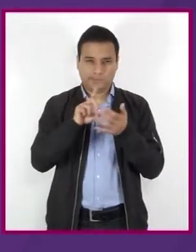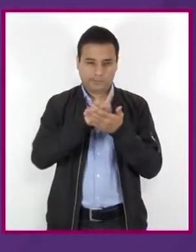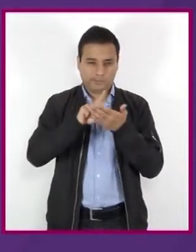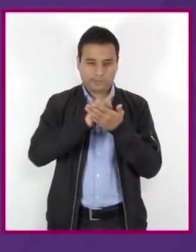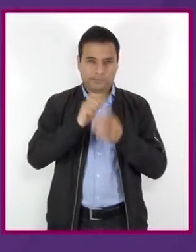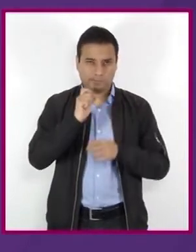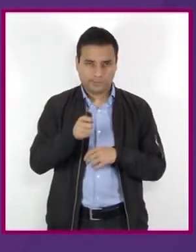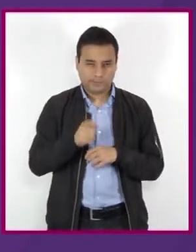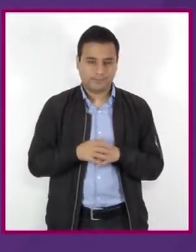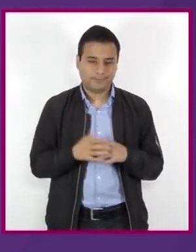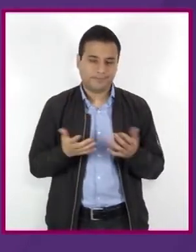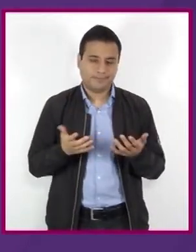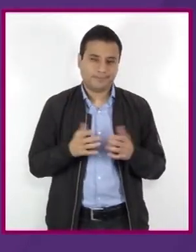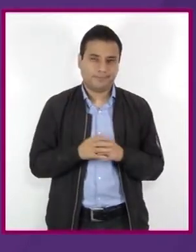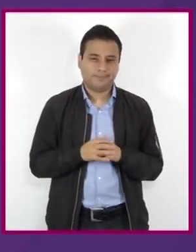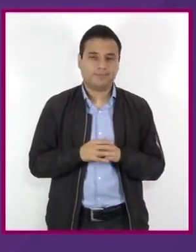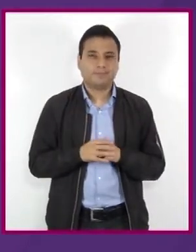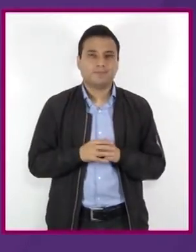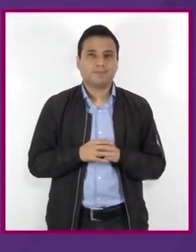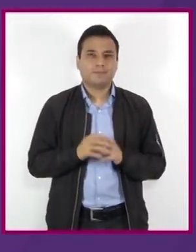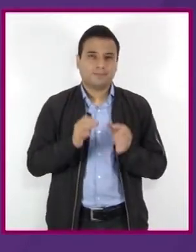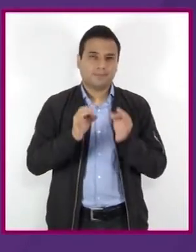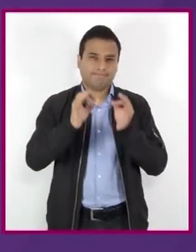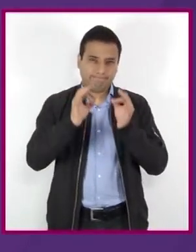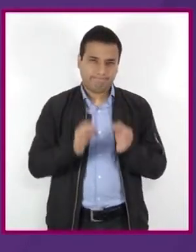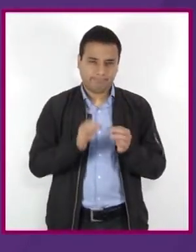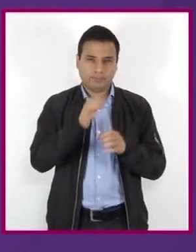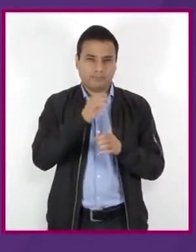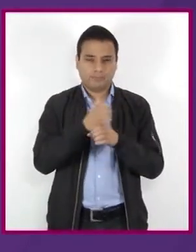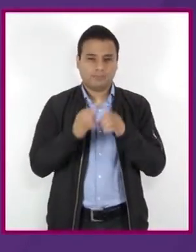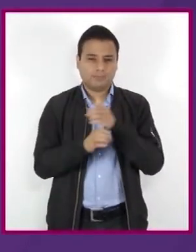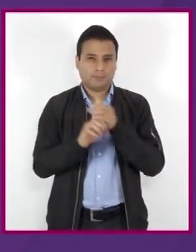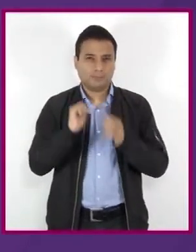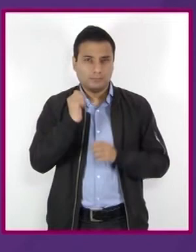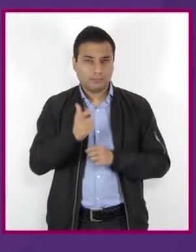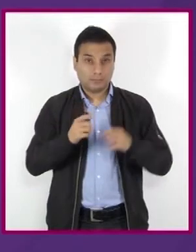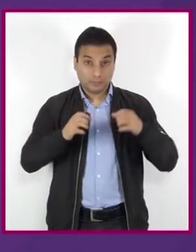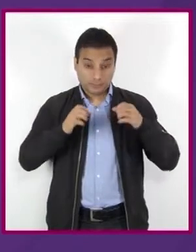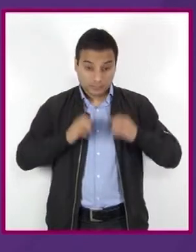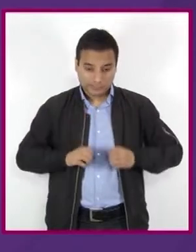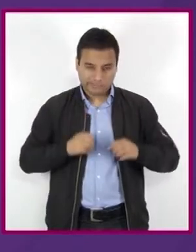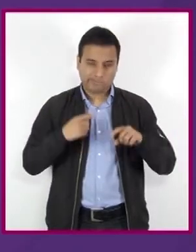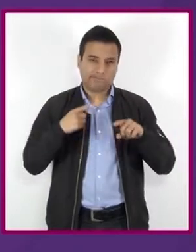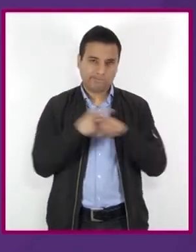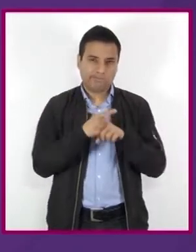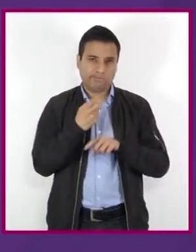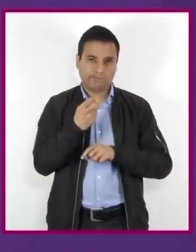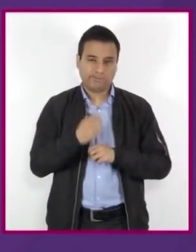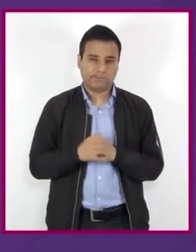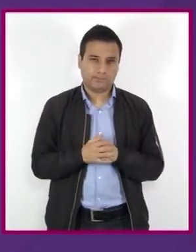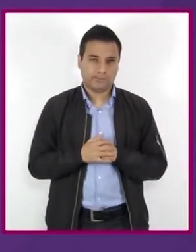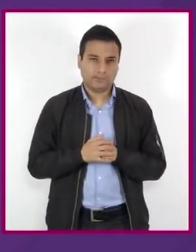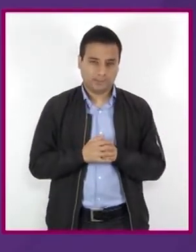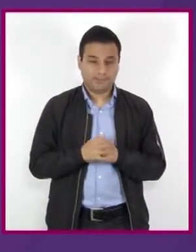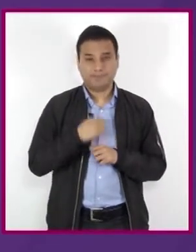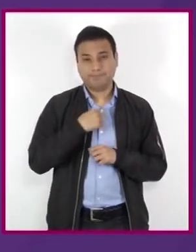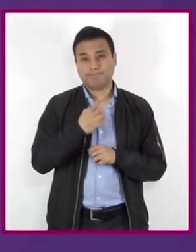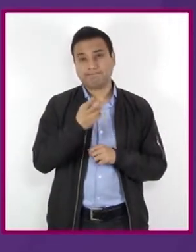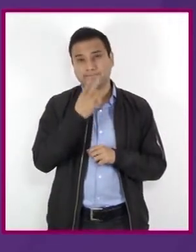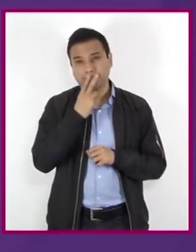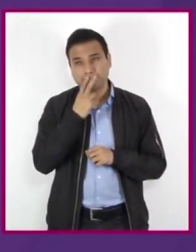Droga es una substancia ajena al organismo que genera algunos efectos particulares en él.